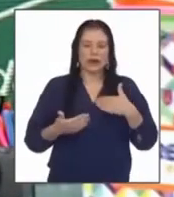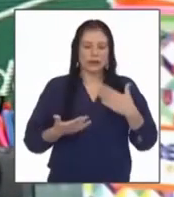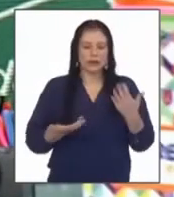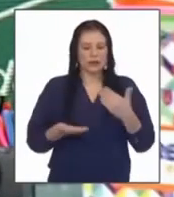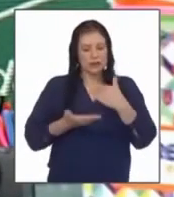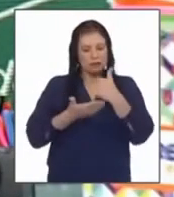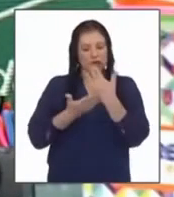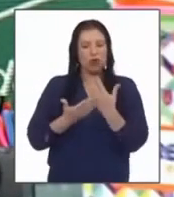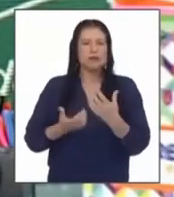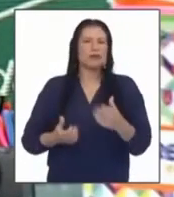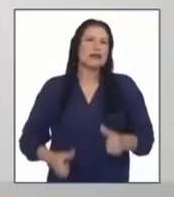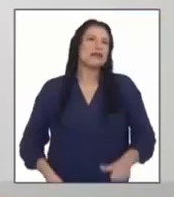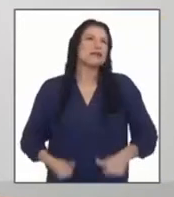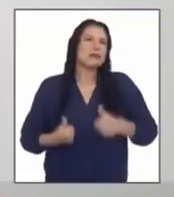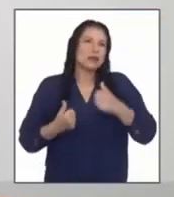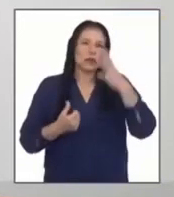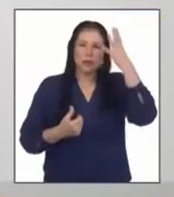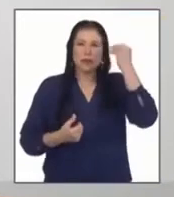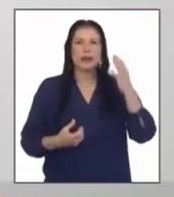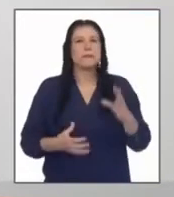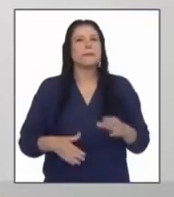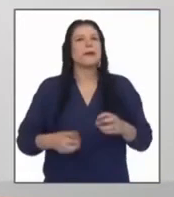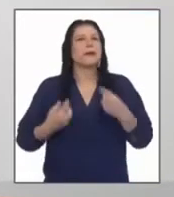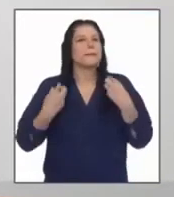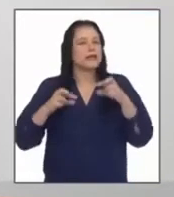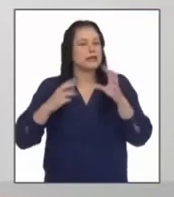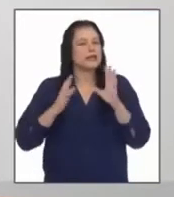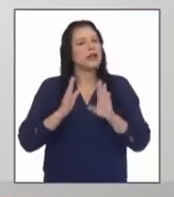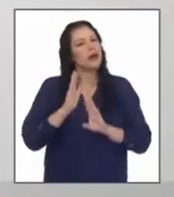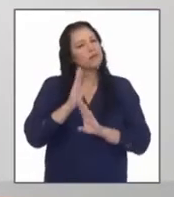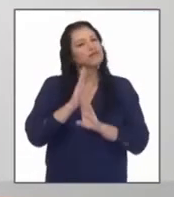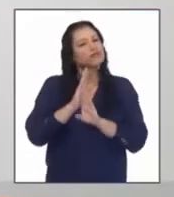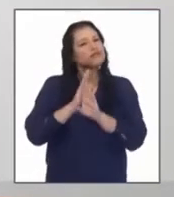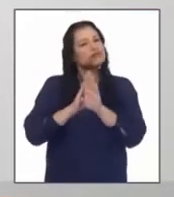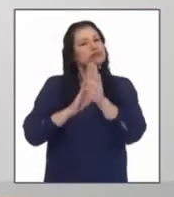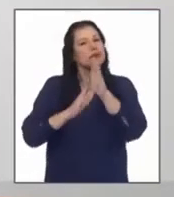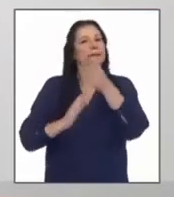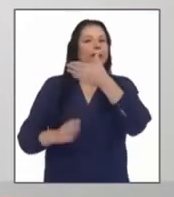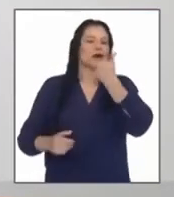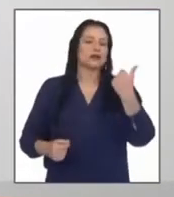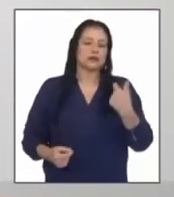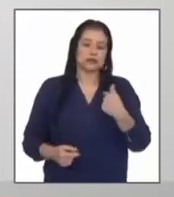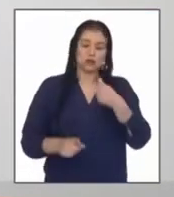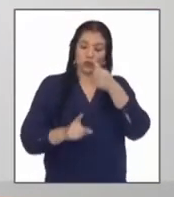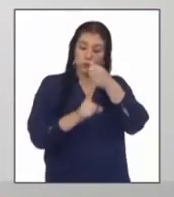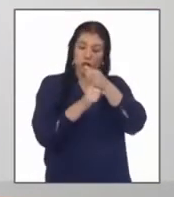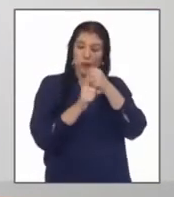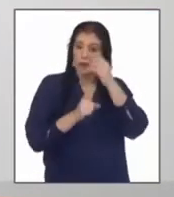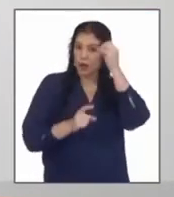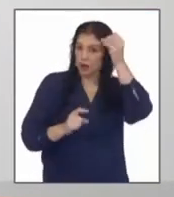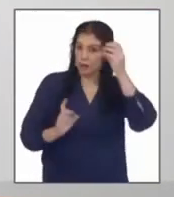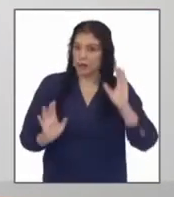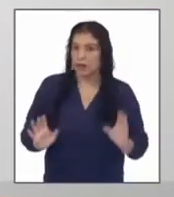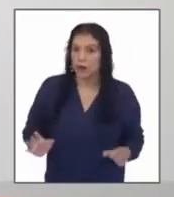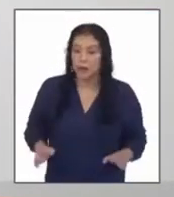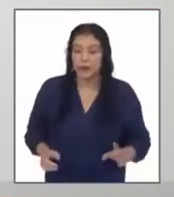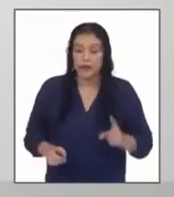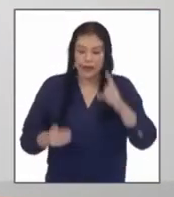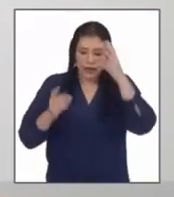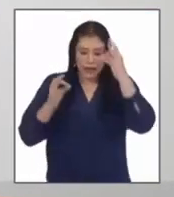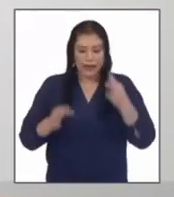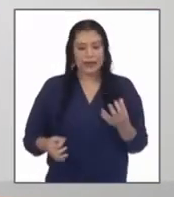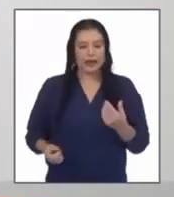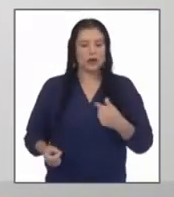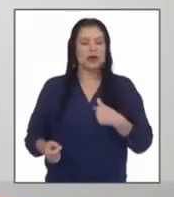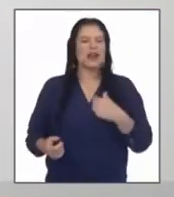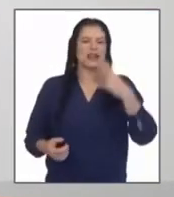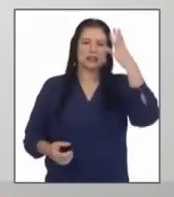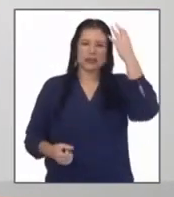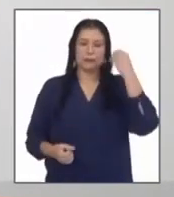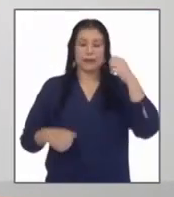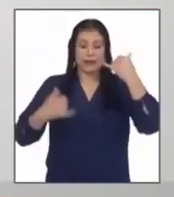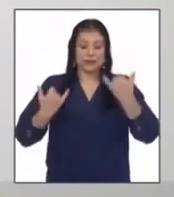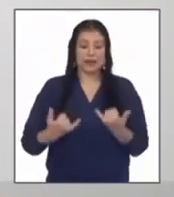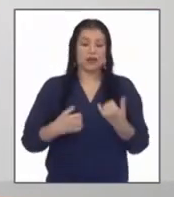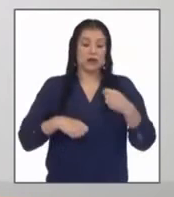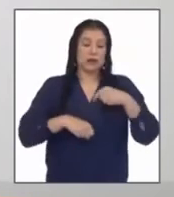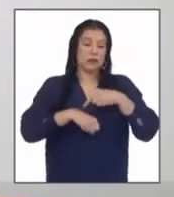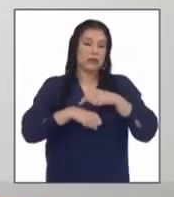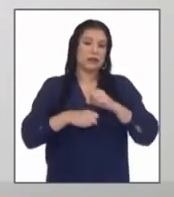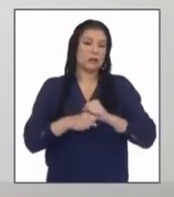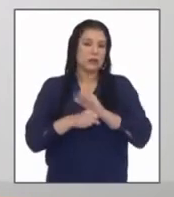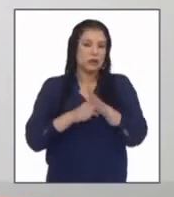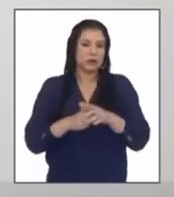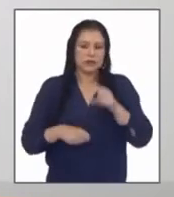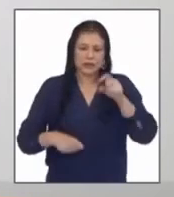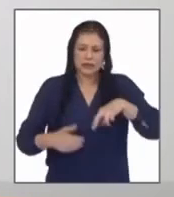nos ayudará a ser mejores esa es una pregunta de opinión creo que lo vivido hasta ahora debe